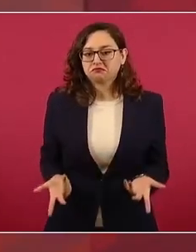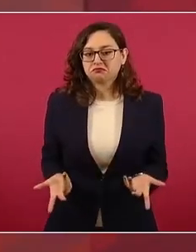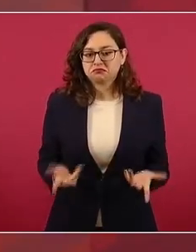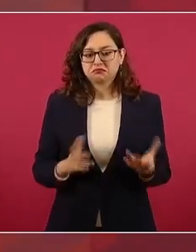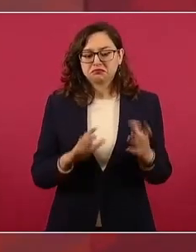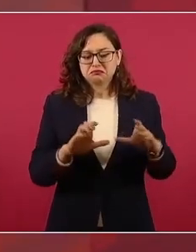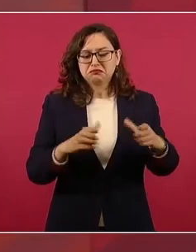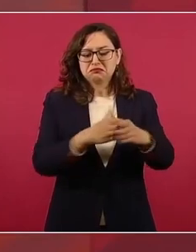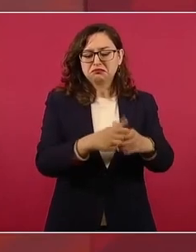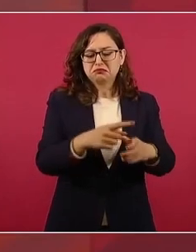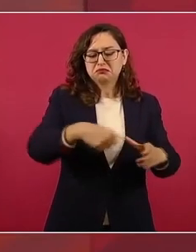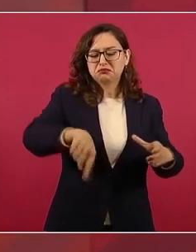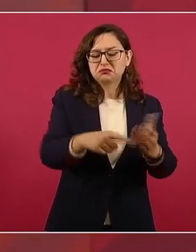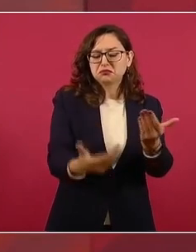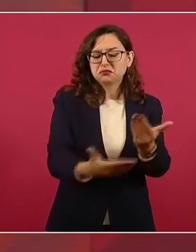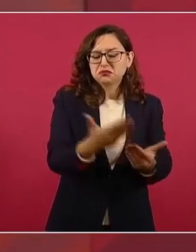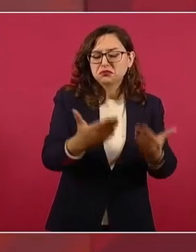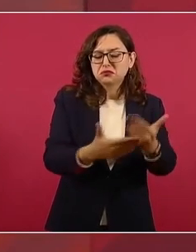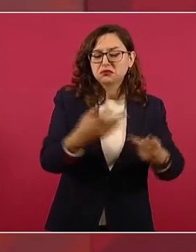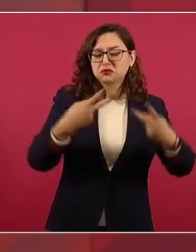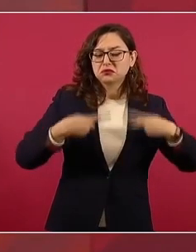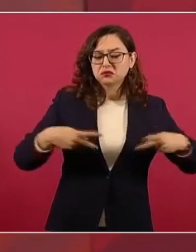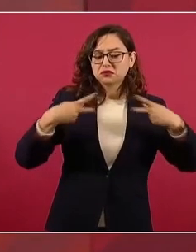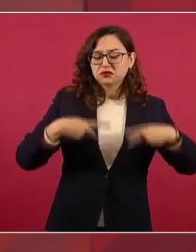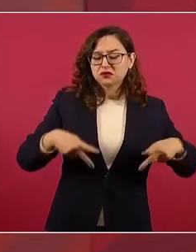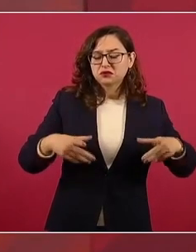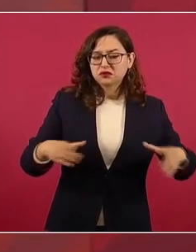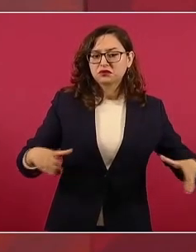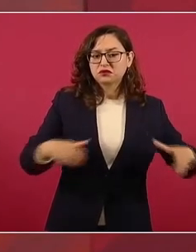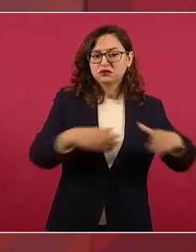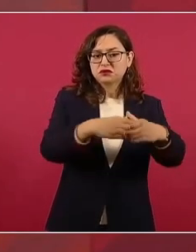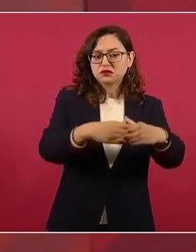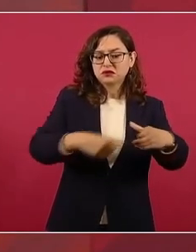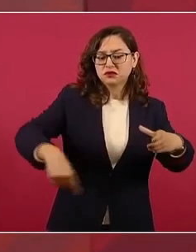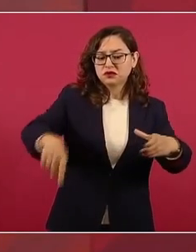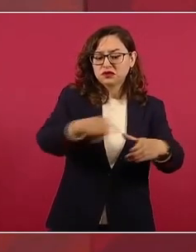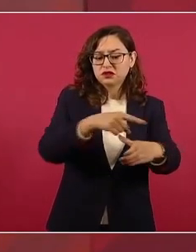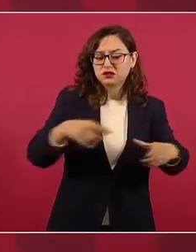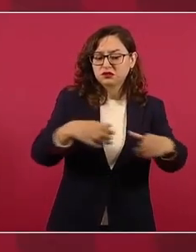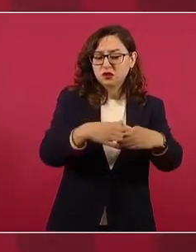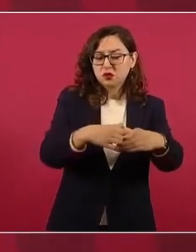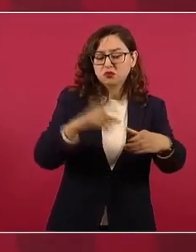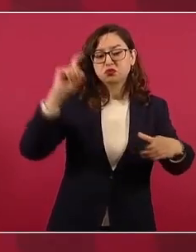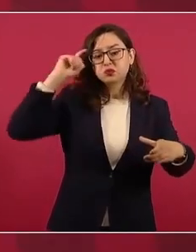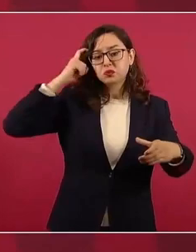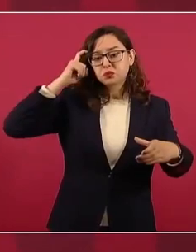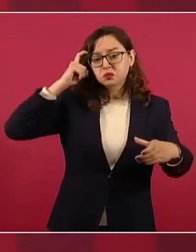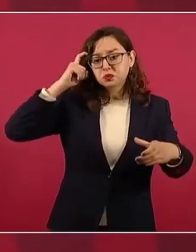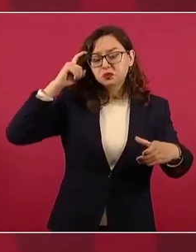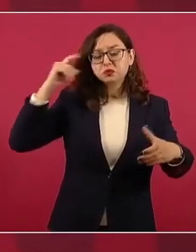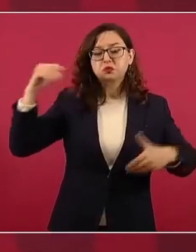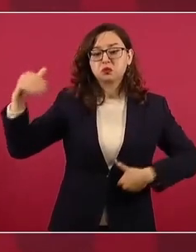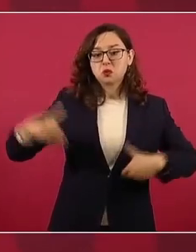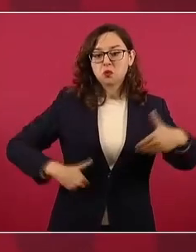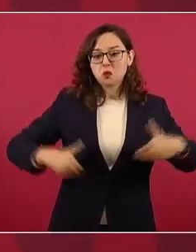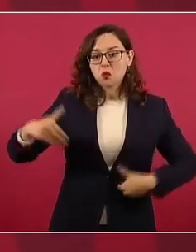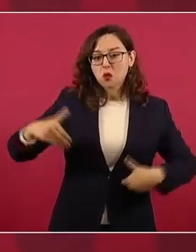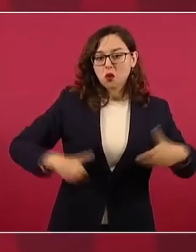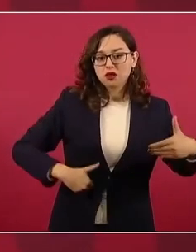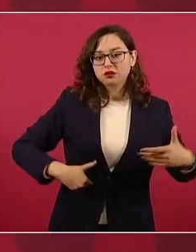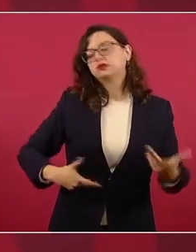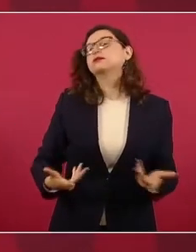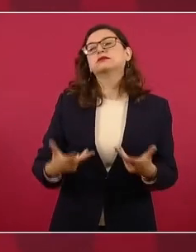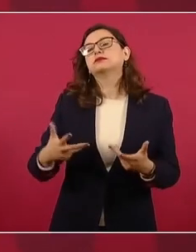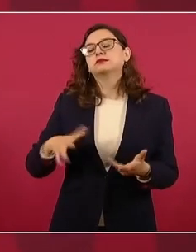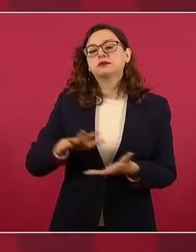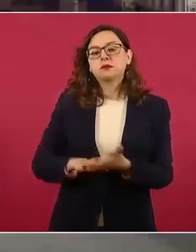de grupos, de facciones se sitúen por encima del interés general.